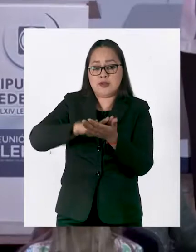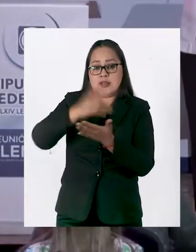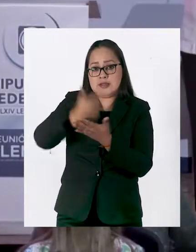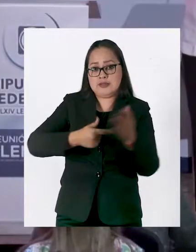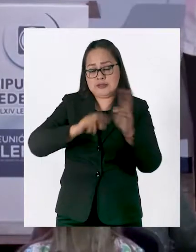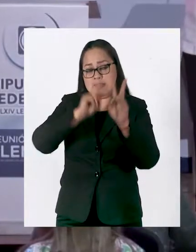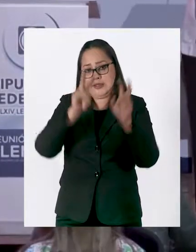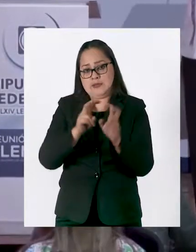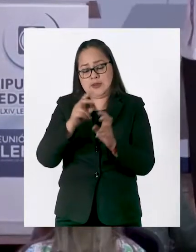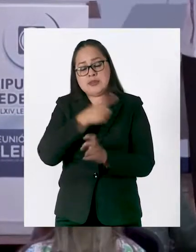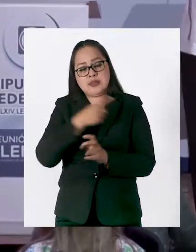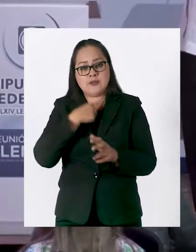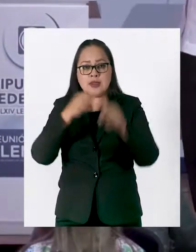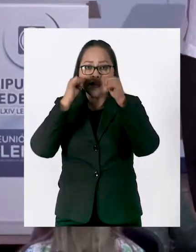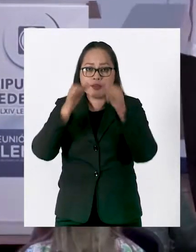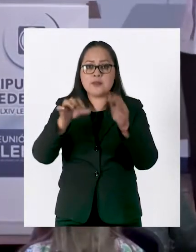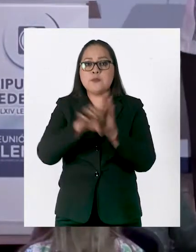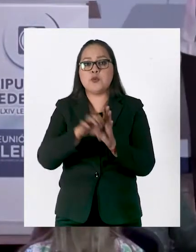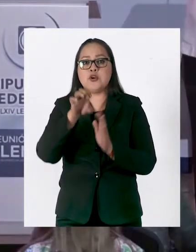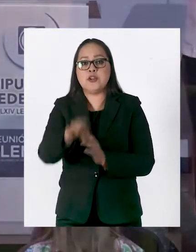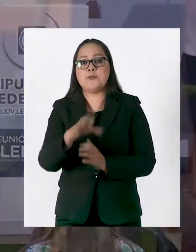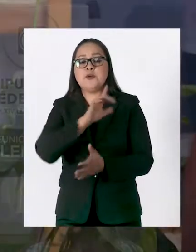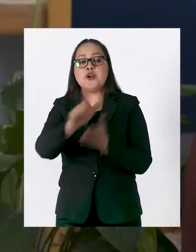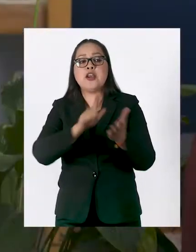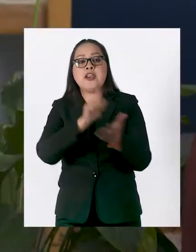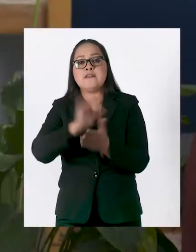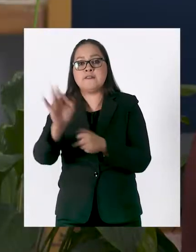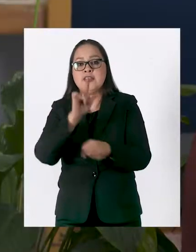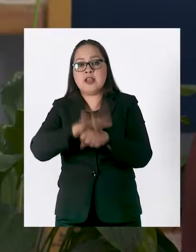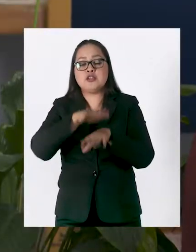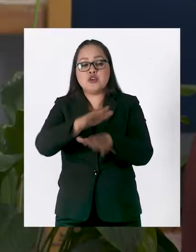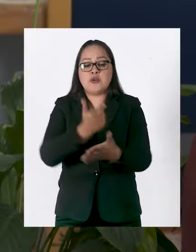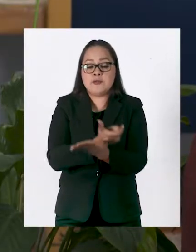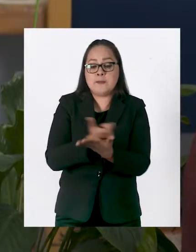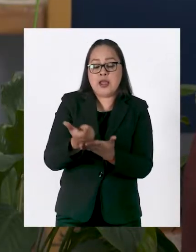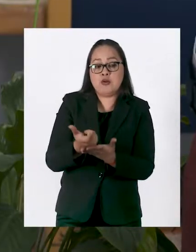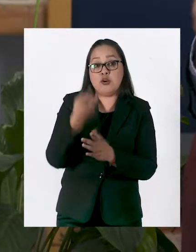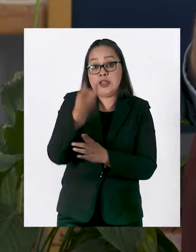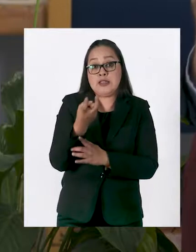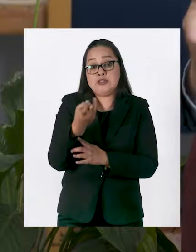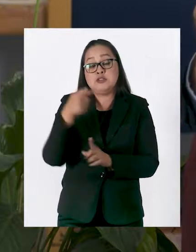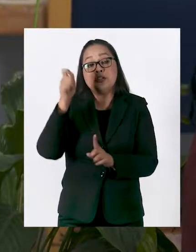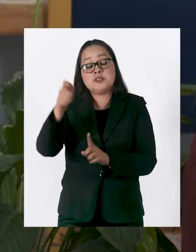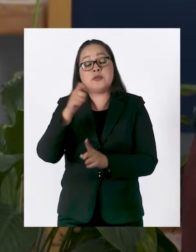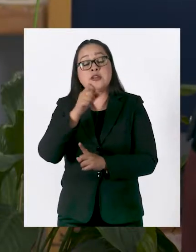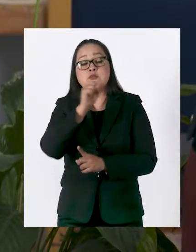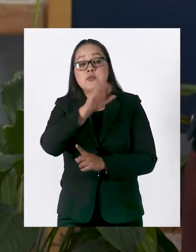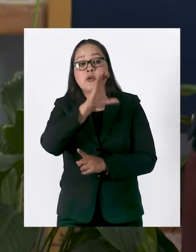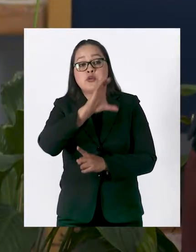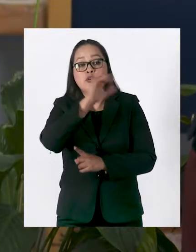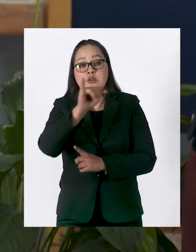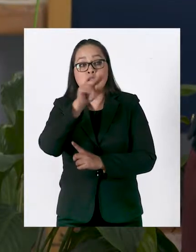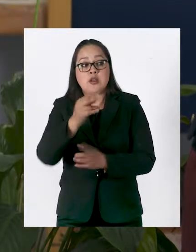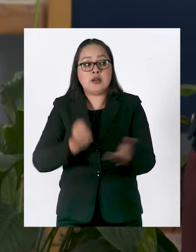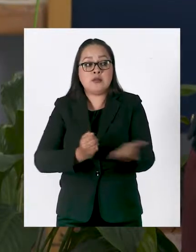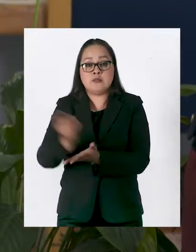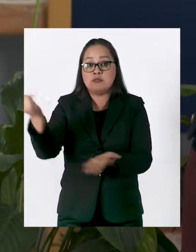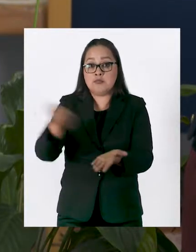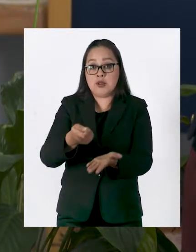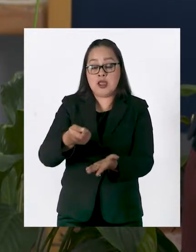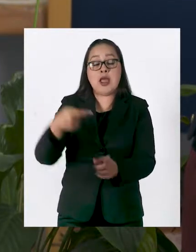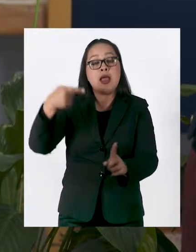obligadamente tienen que atenderse. Por ejemplo, la Ley Federal de Remuneraciones, que es un mandato de la Suprema Corte de Justicia